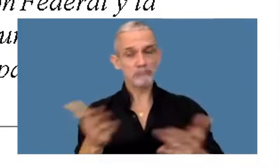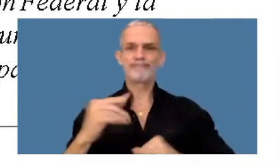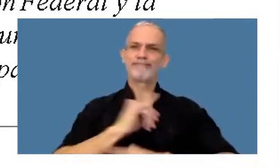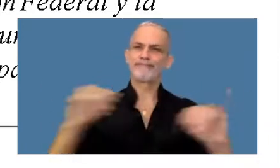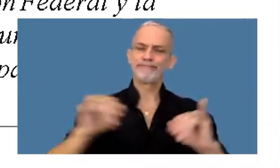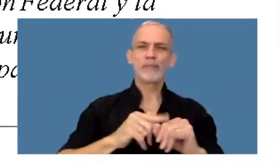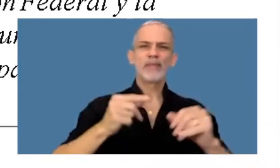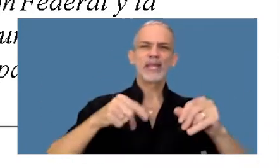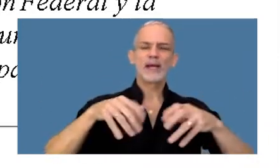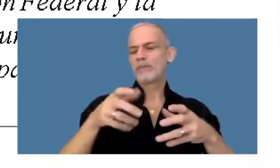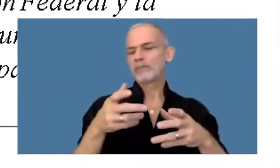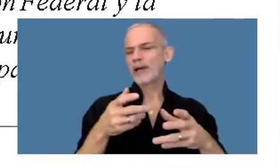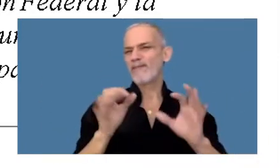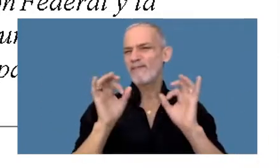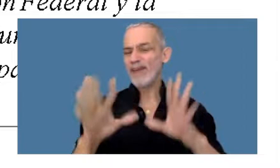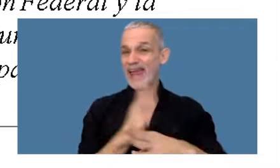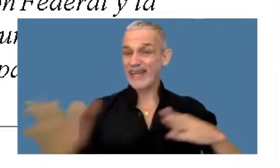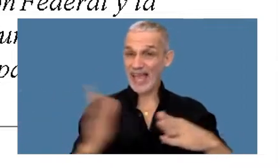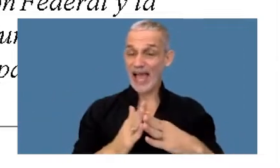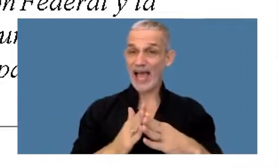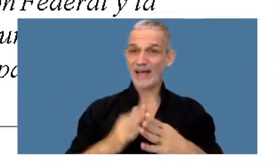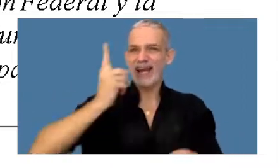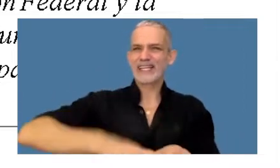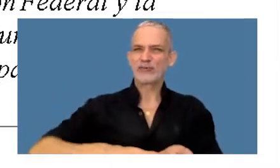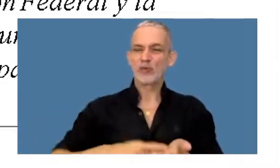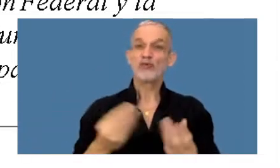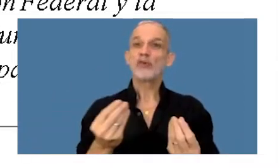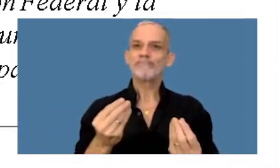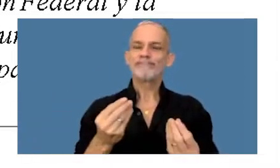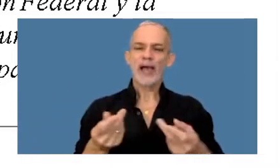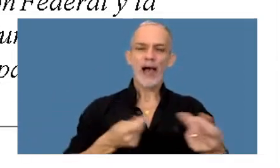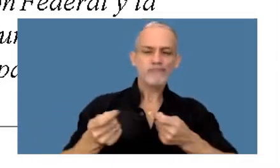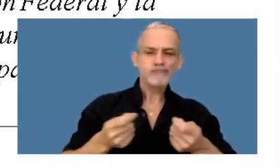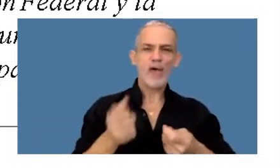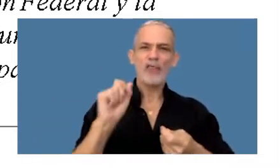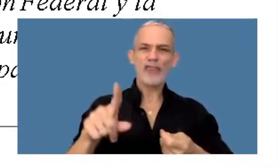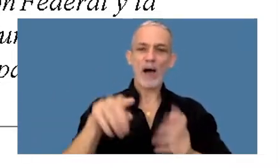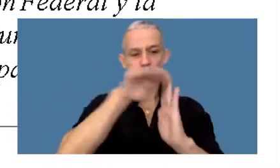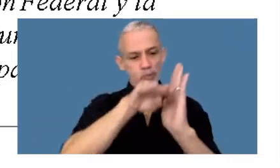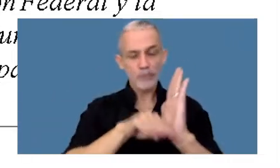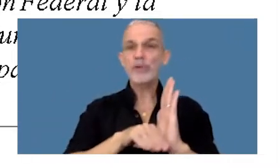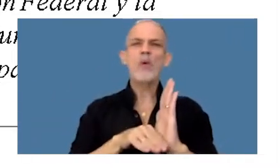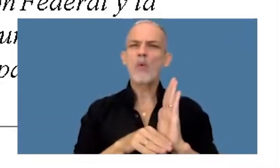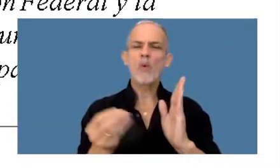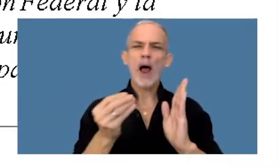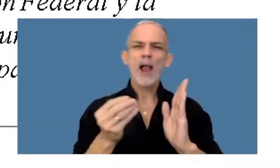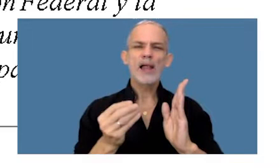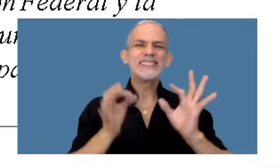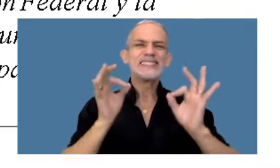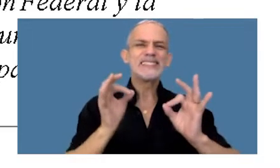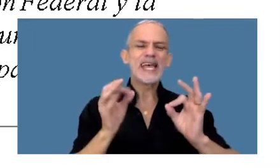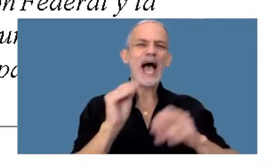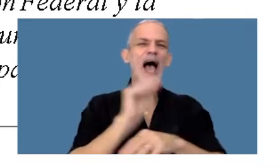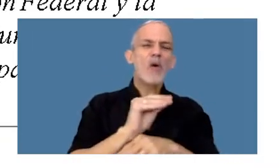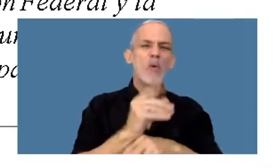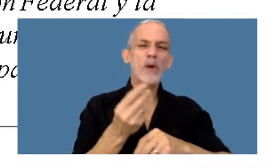la feria administrativa, la resolución que administra y que define los conceptos que alcanza la feria